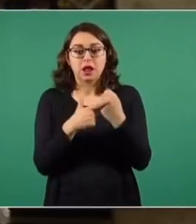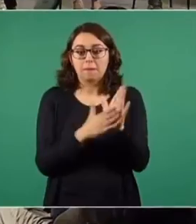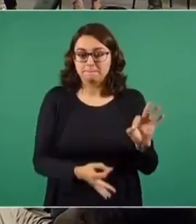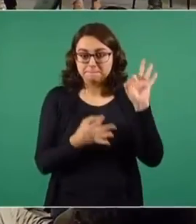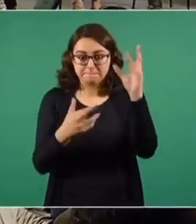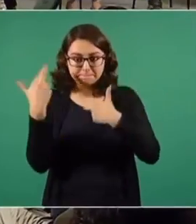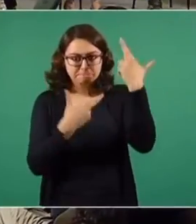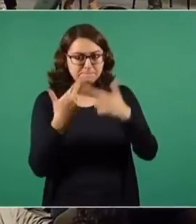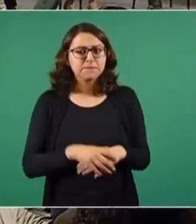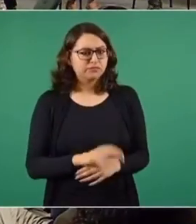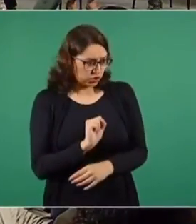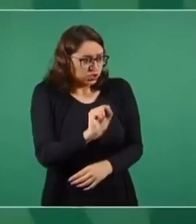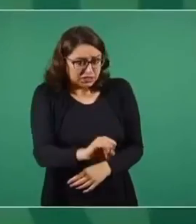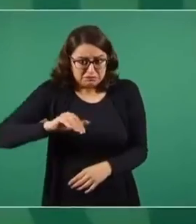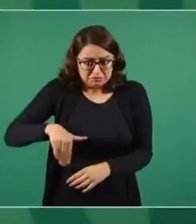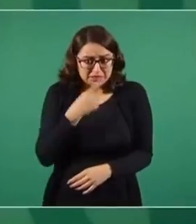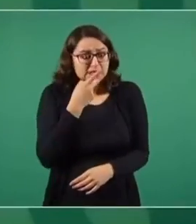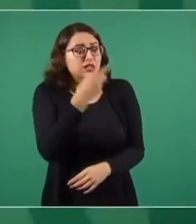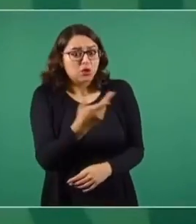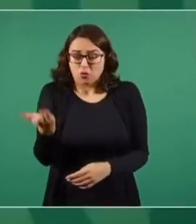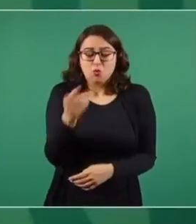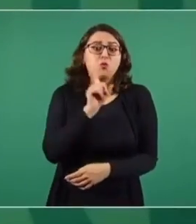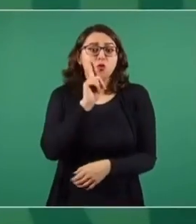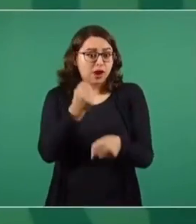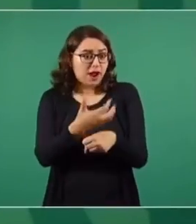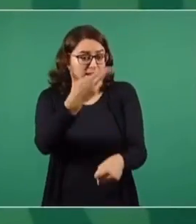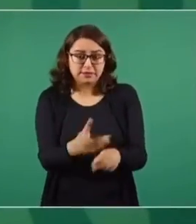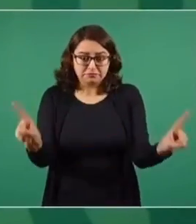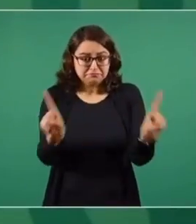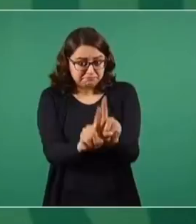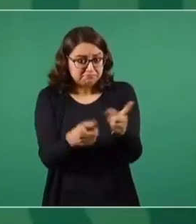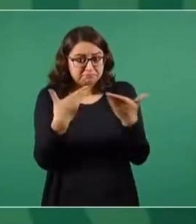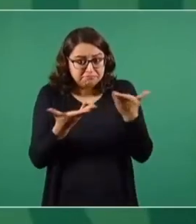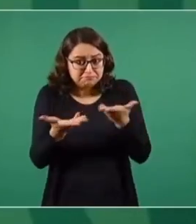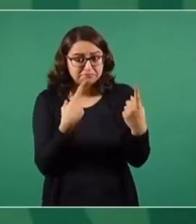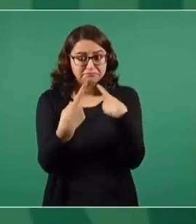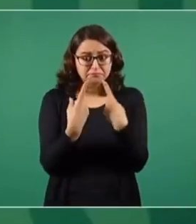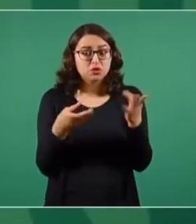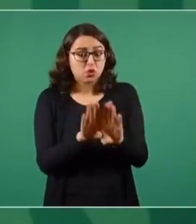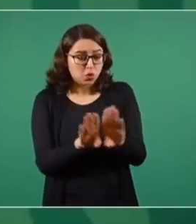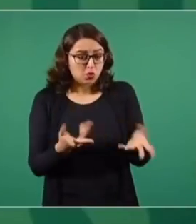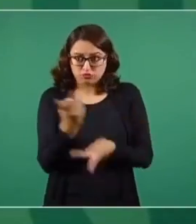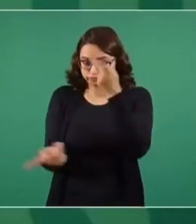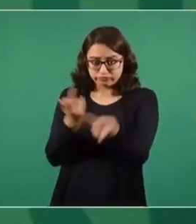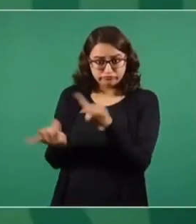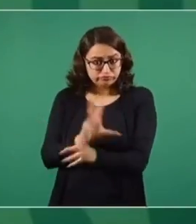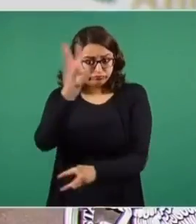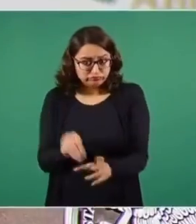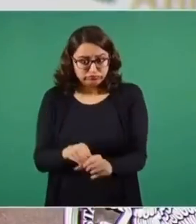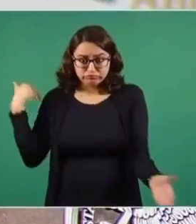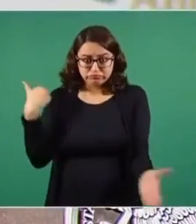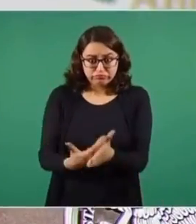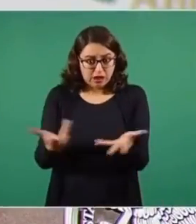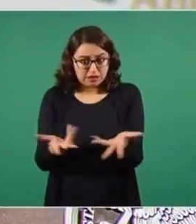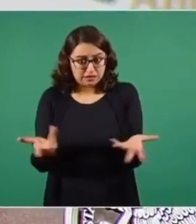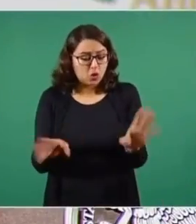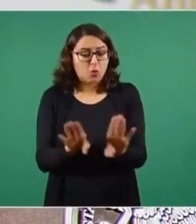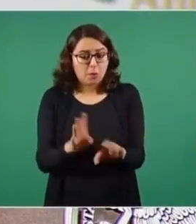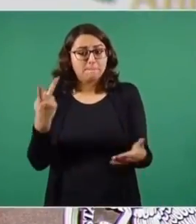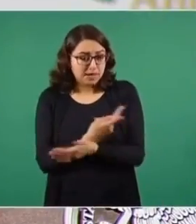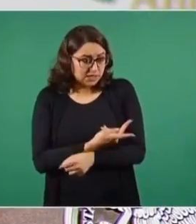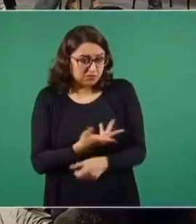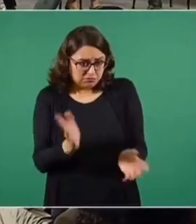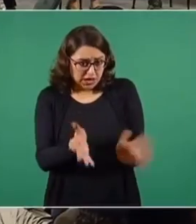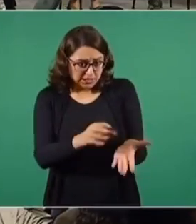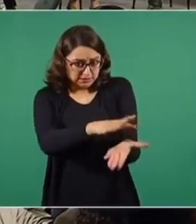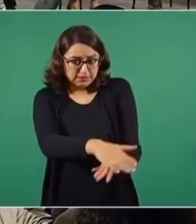documentos? Sí, le estoy planteando que le informe la secretaria de Energía de todo lo que hemos hecho y en qué consiste lo